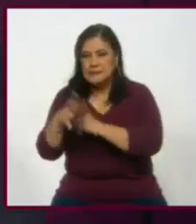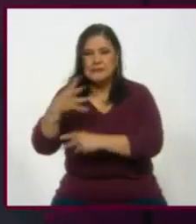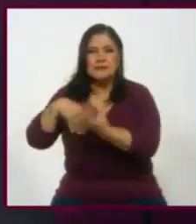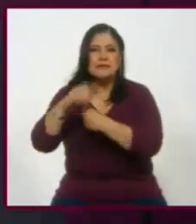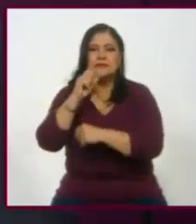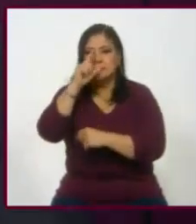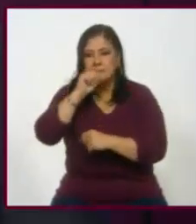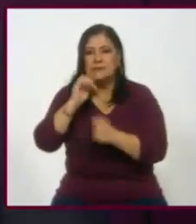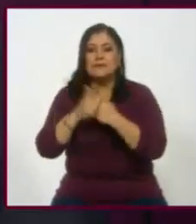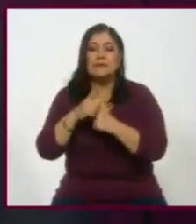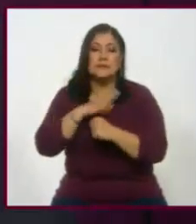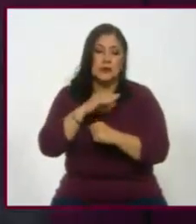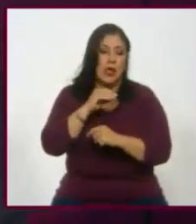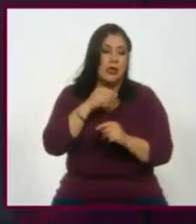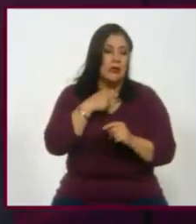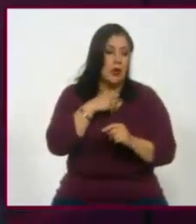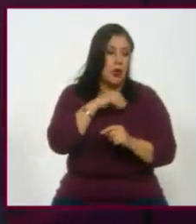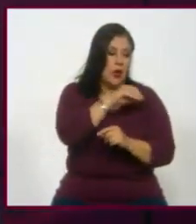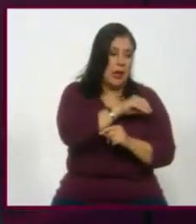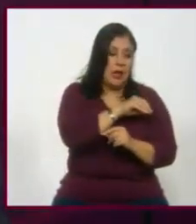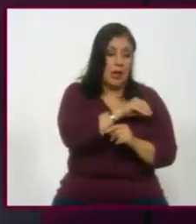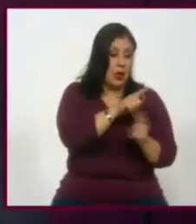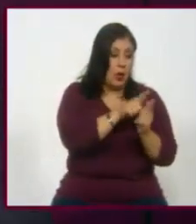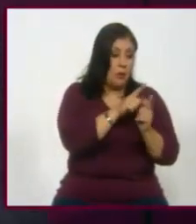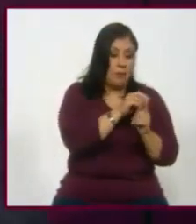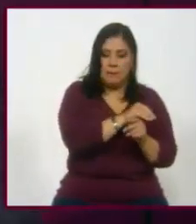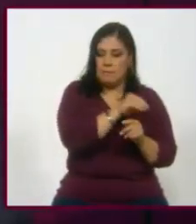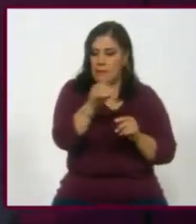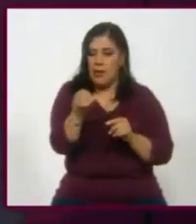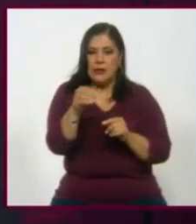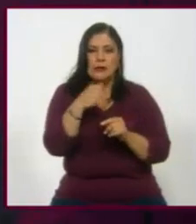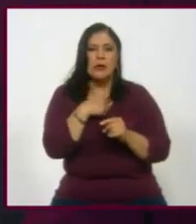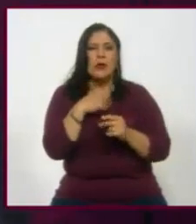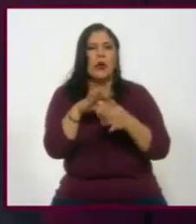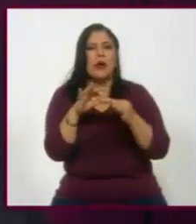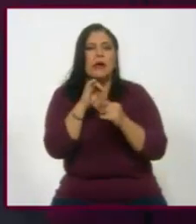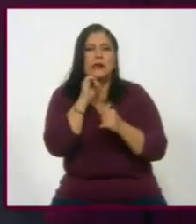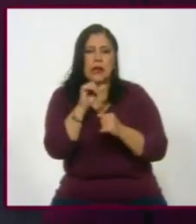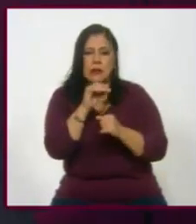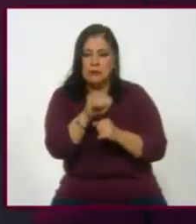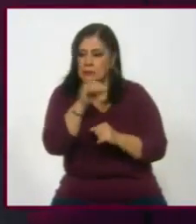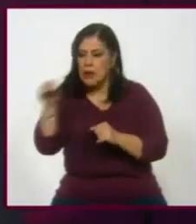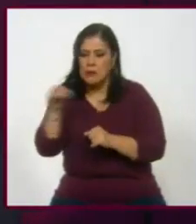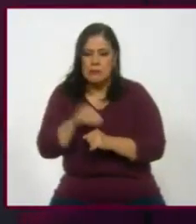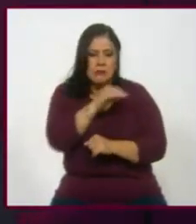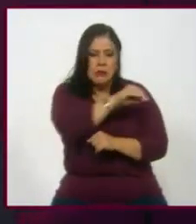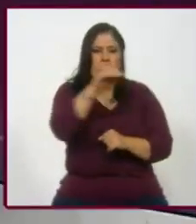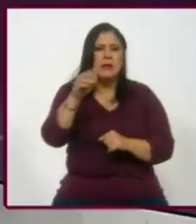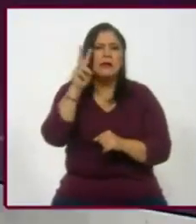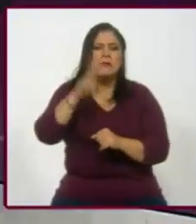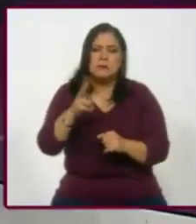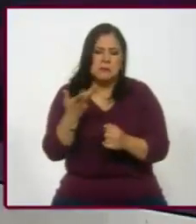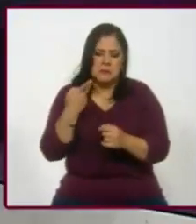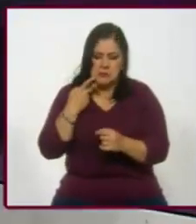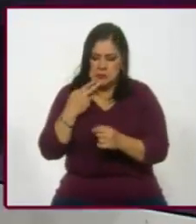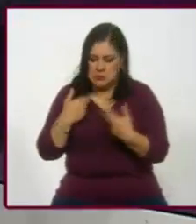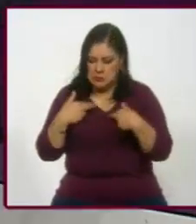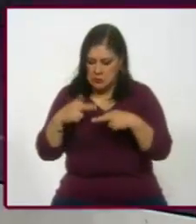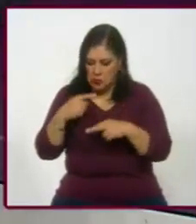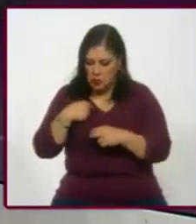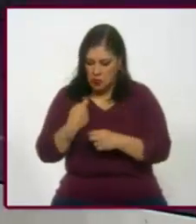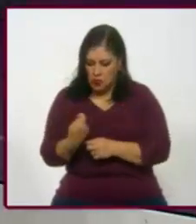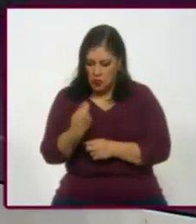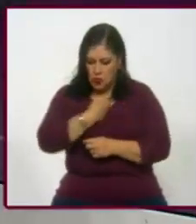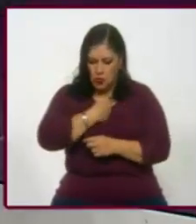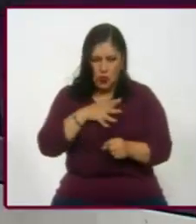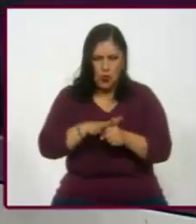ir de una bancada a otra sin mayor explicación, entonces políticamente qué representabas y qué pasas a representar. ¿Qué